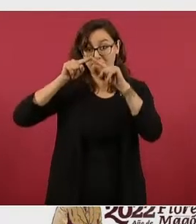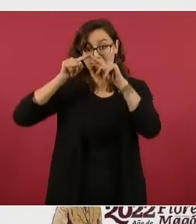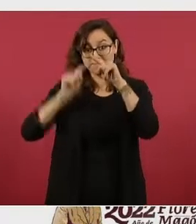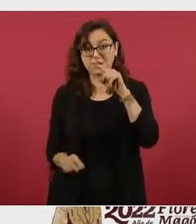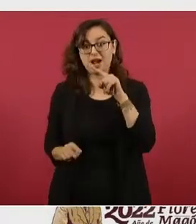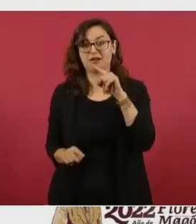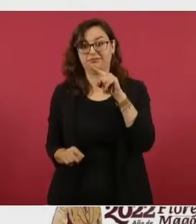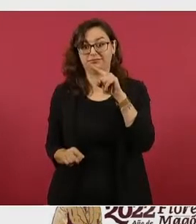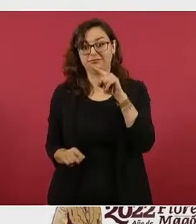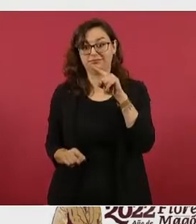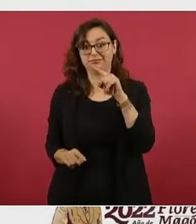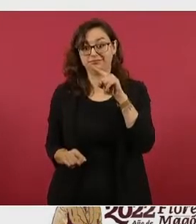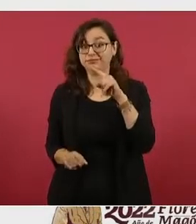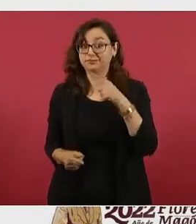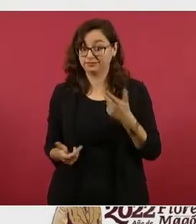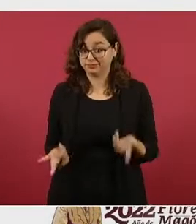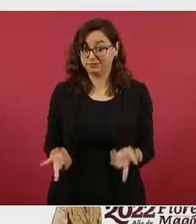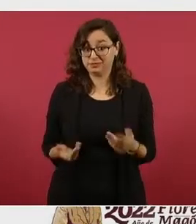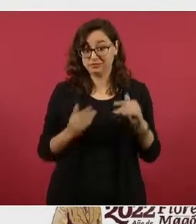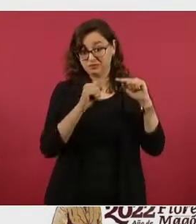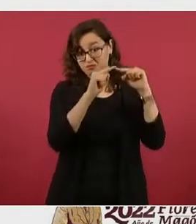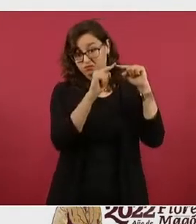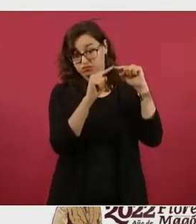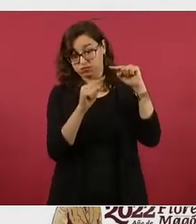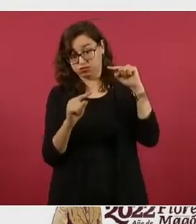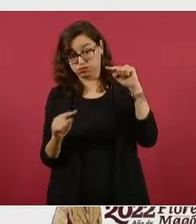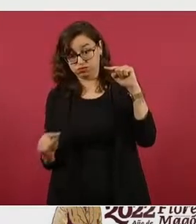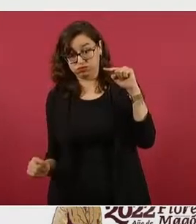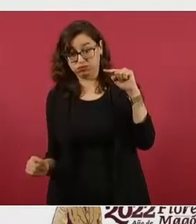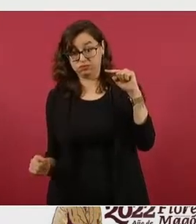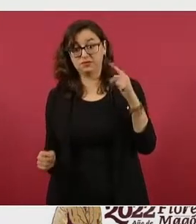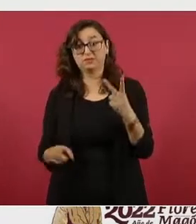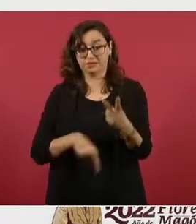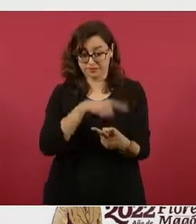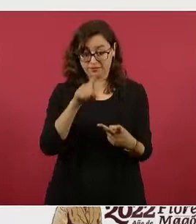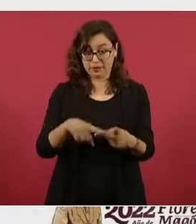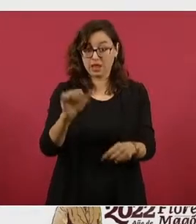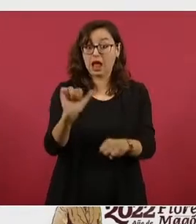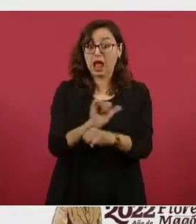Y si vamos al robo de vehículo…